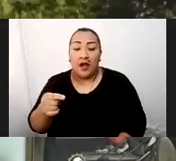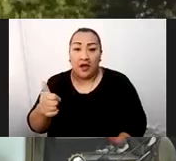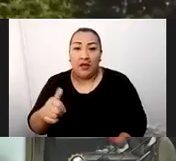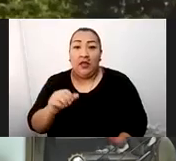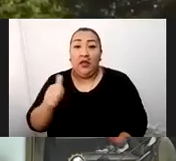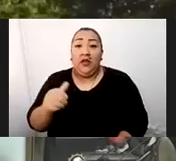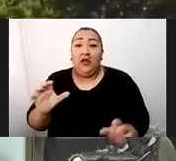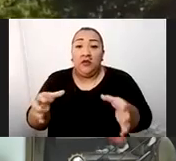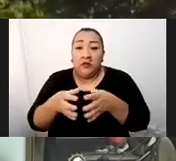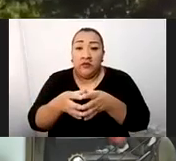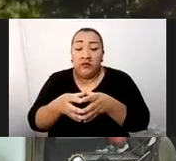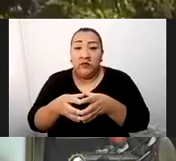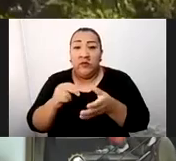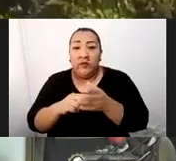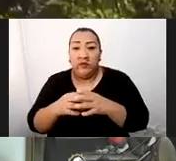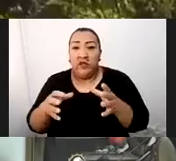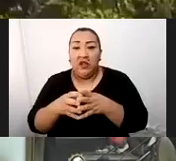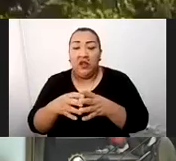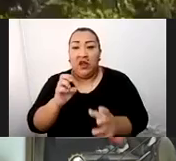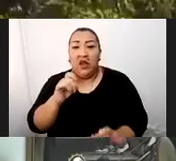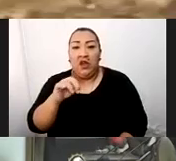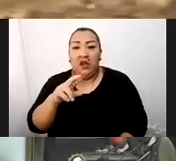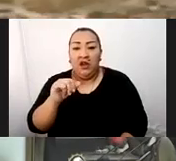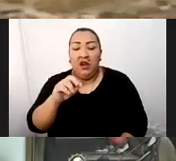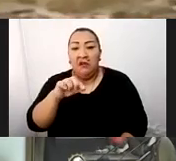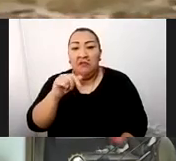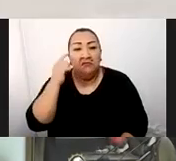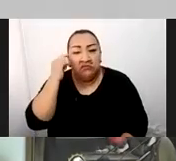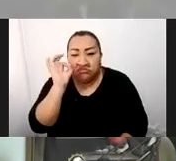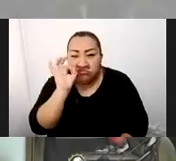Arqueológico de Espíritu Pampa, Vilcabamba.